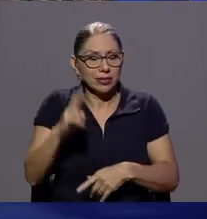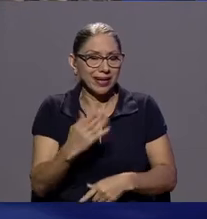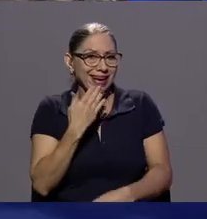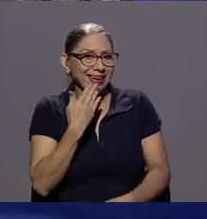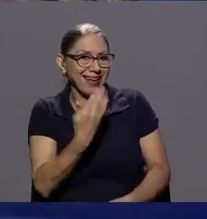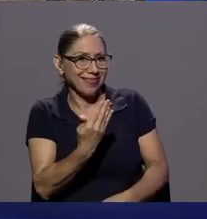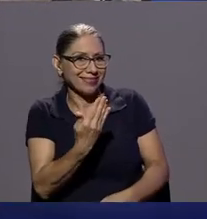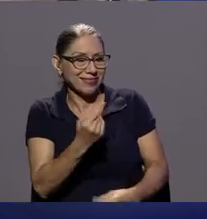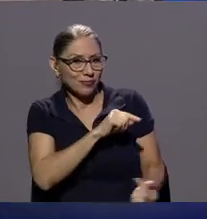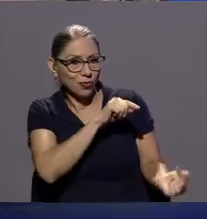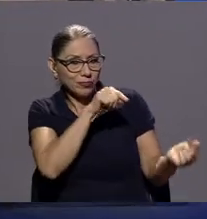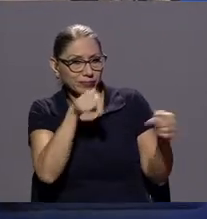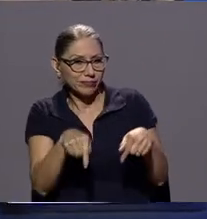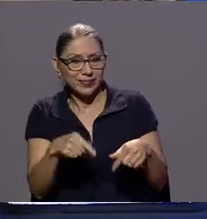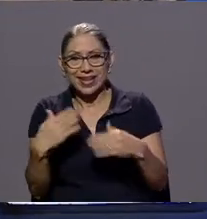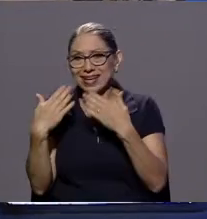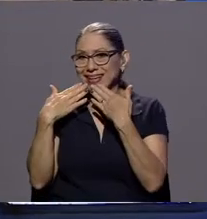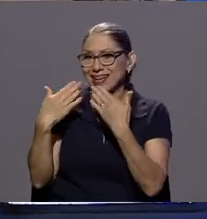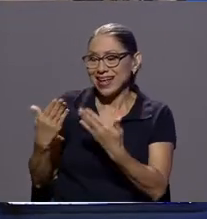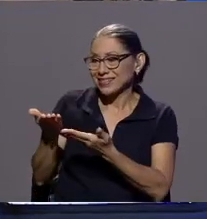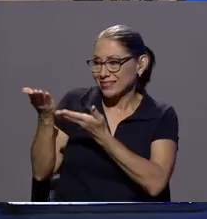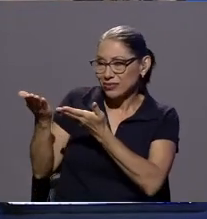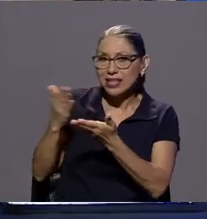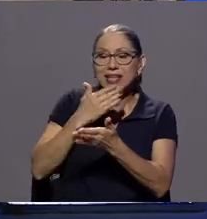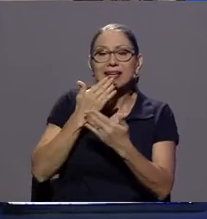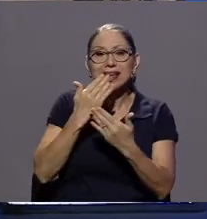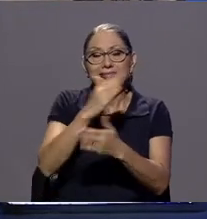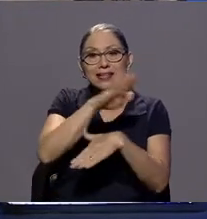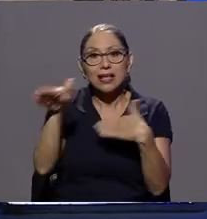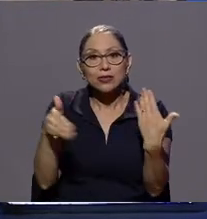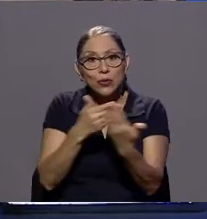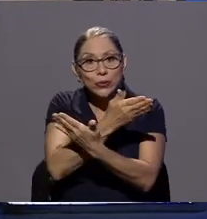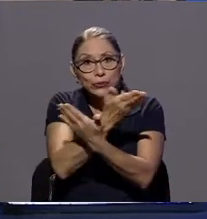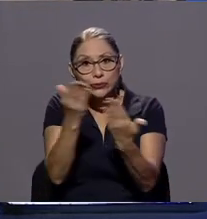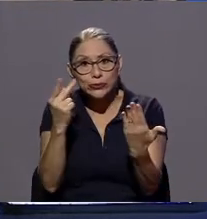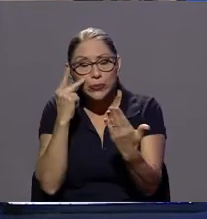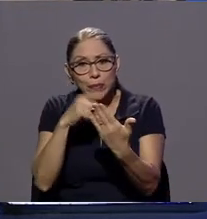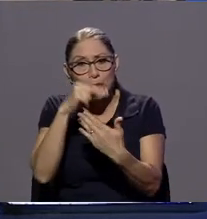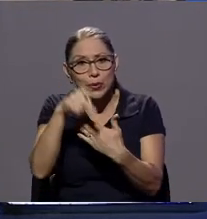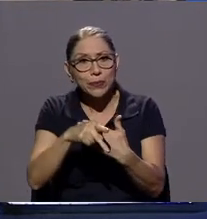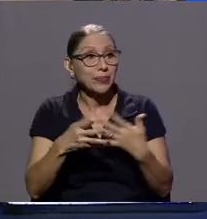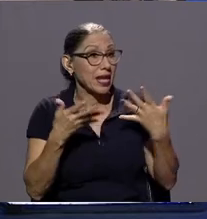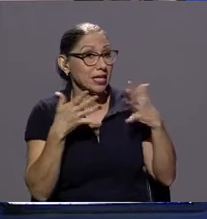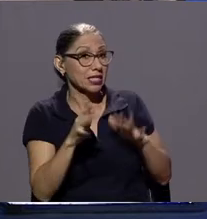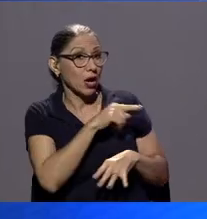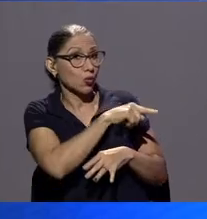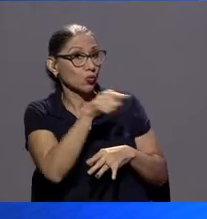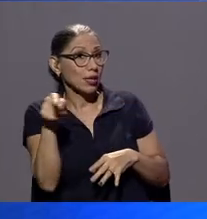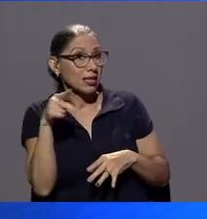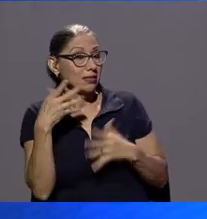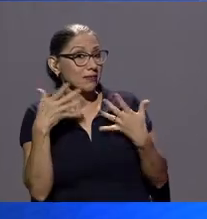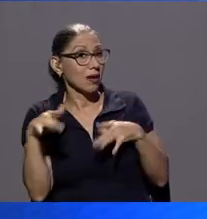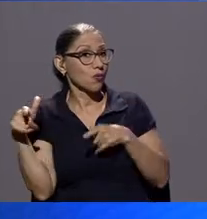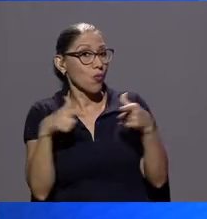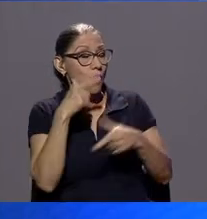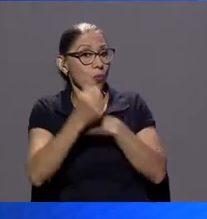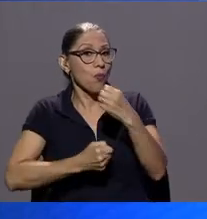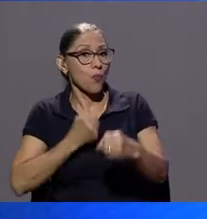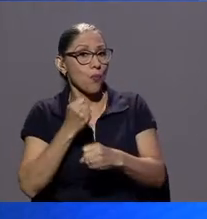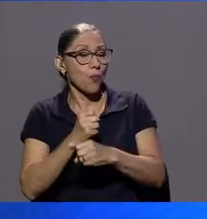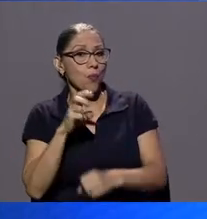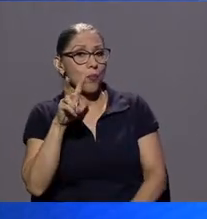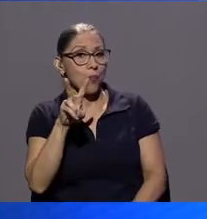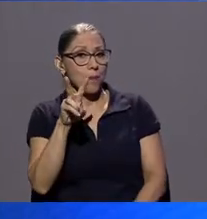Gracias Don Eric por aceptar la invitación. Muchas gracias Don Ronald y a todas y todos quienes nos siguen. Ya ustedes cumplen dos décadas de